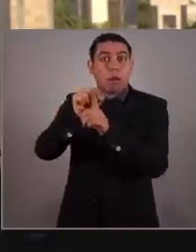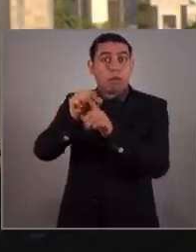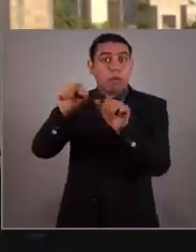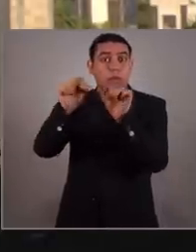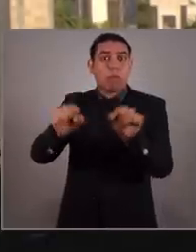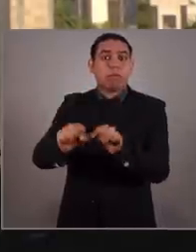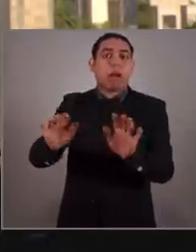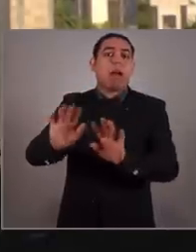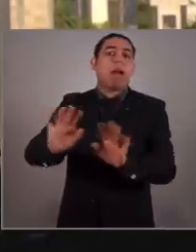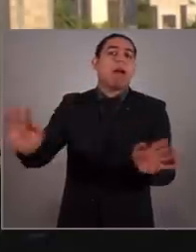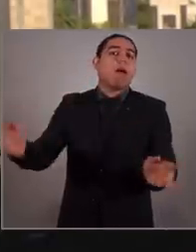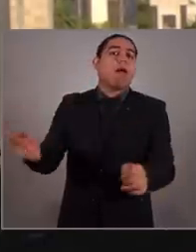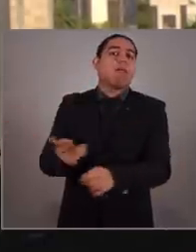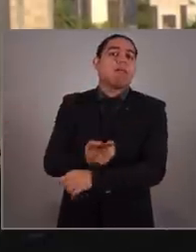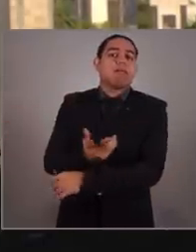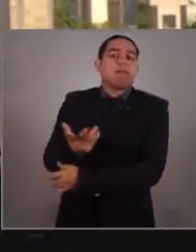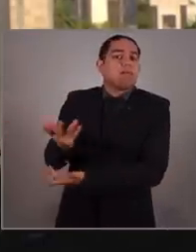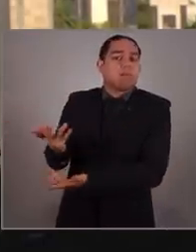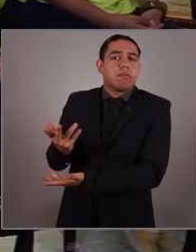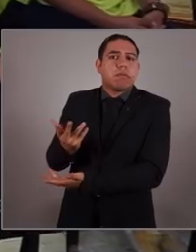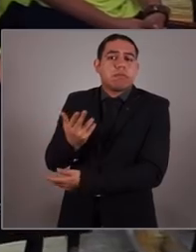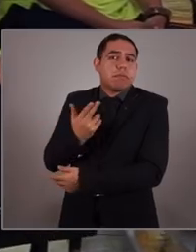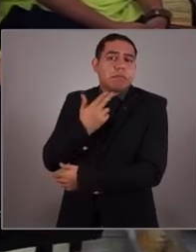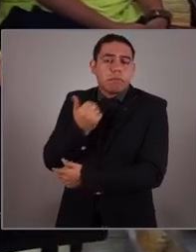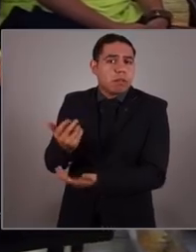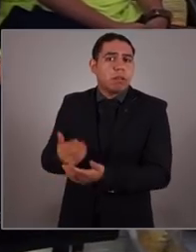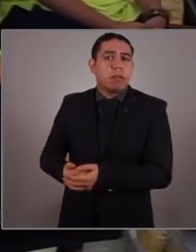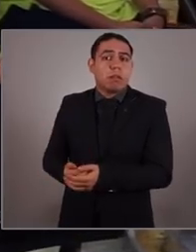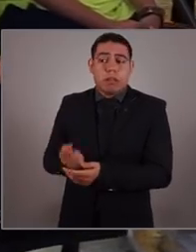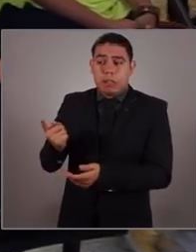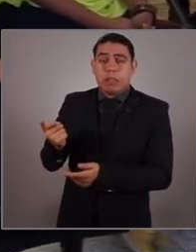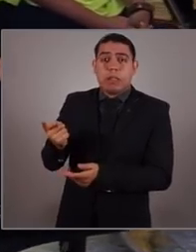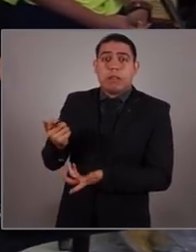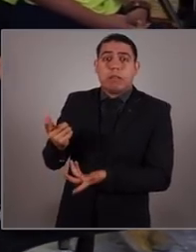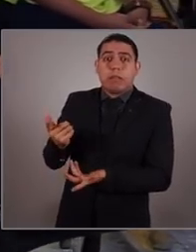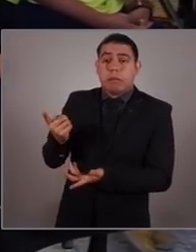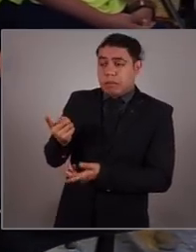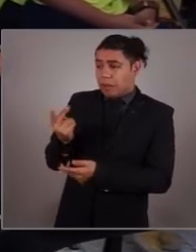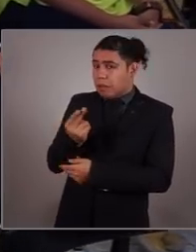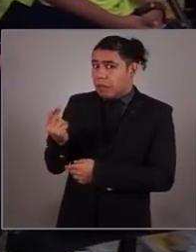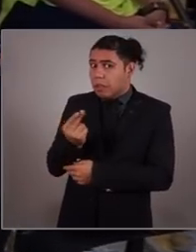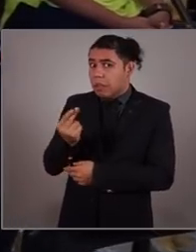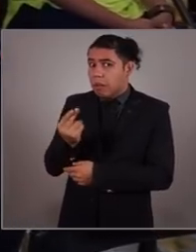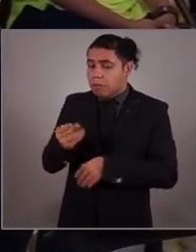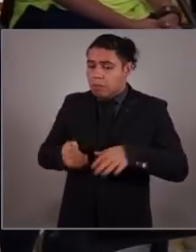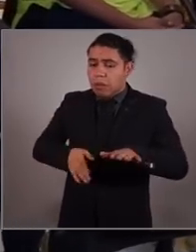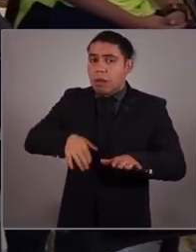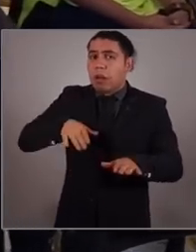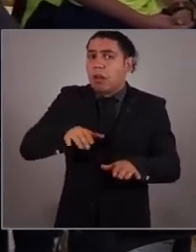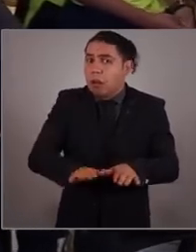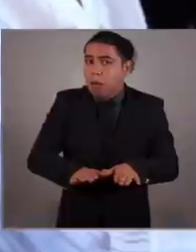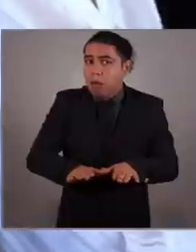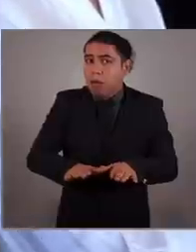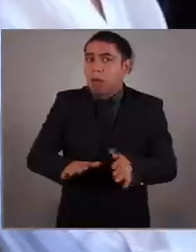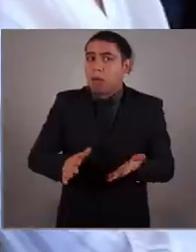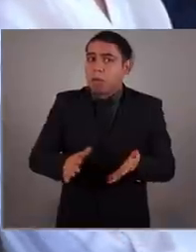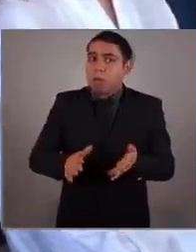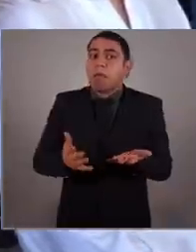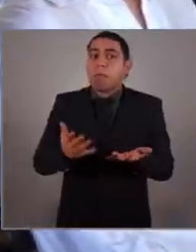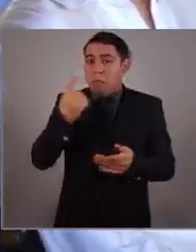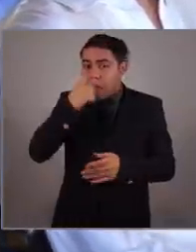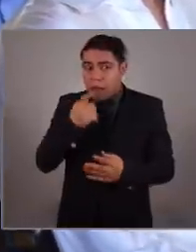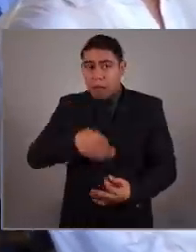político mexicano ya era pasado. Desde ese entonces, era necesario dar un paso